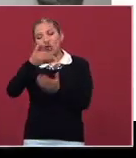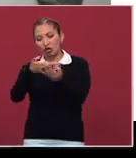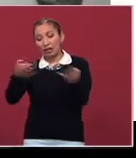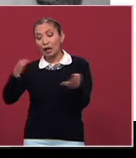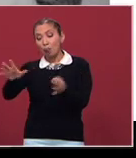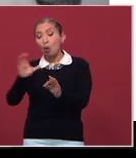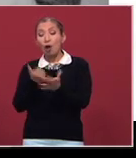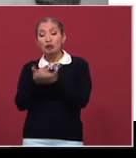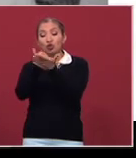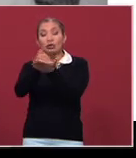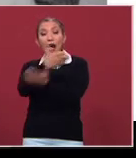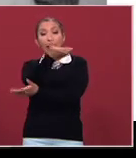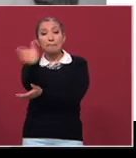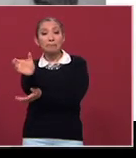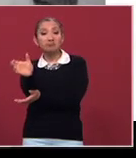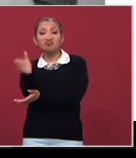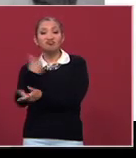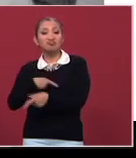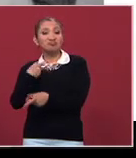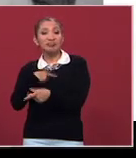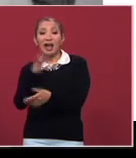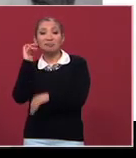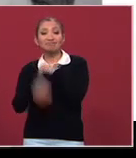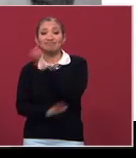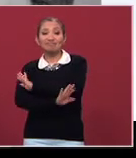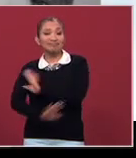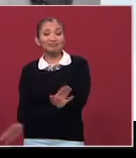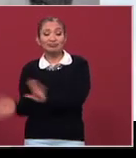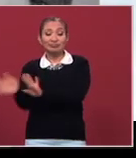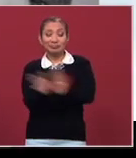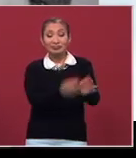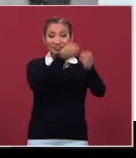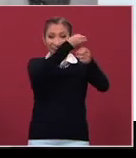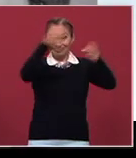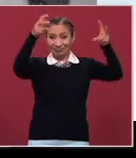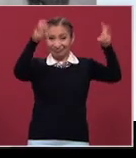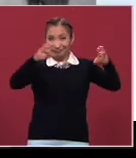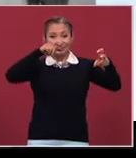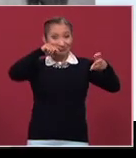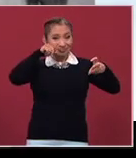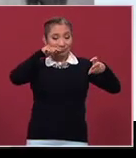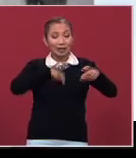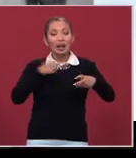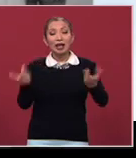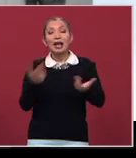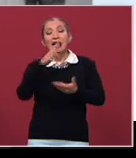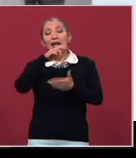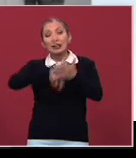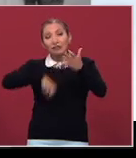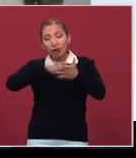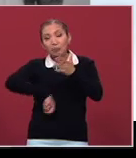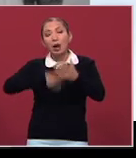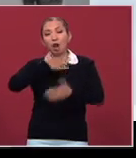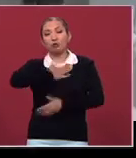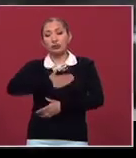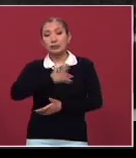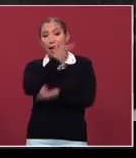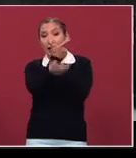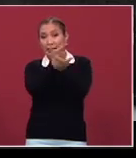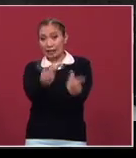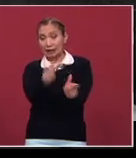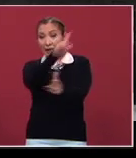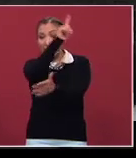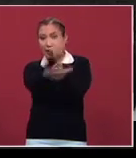de los campesinos, se acabó, ¿no? El lema zapatista, que es reforma, libertad, justicia y ley, habría que